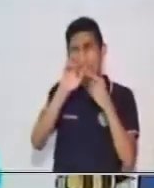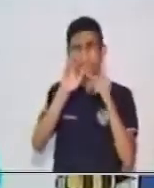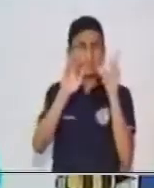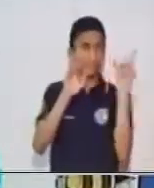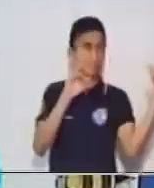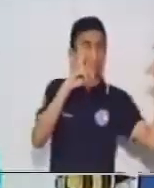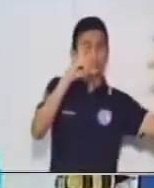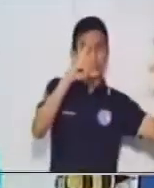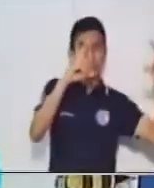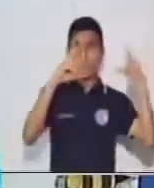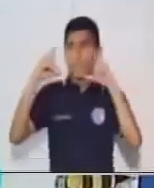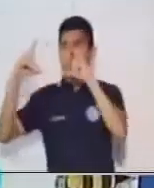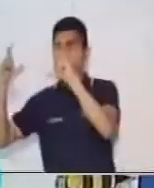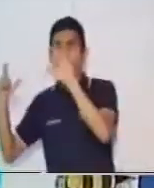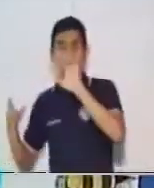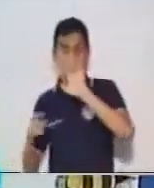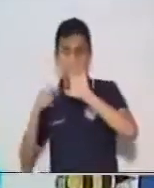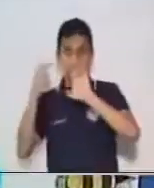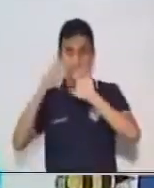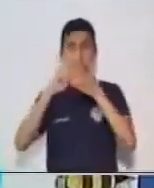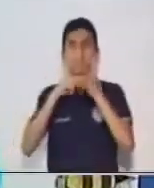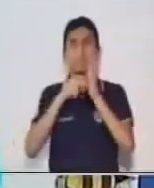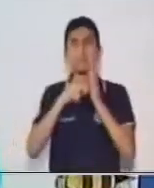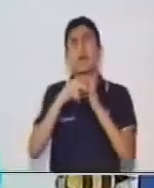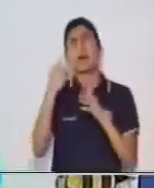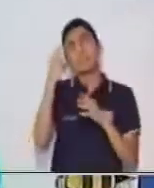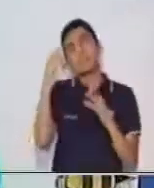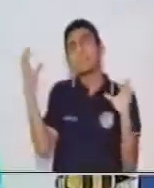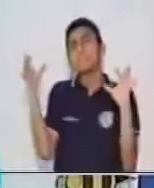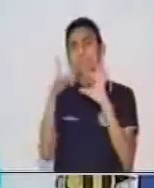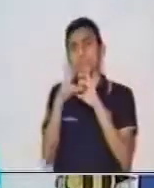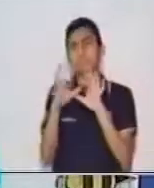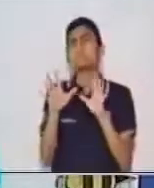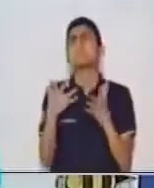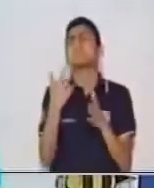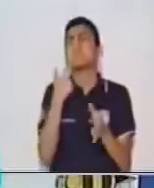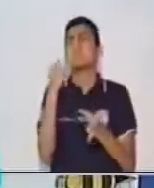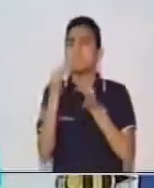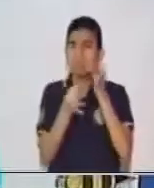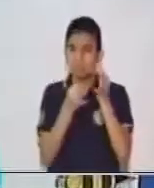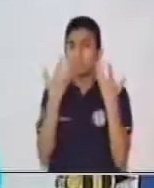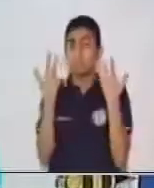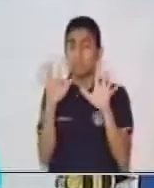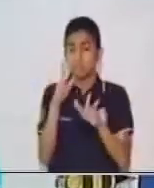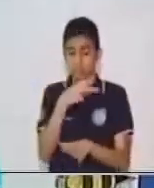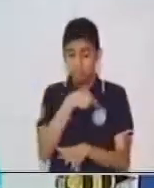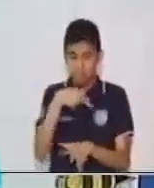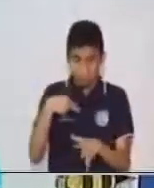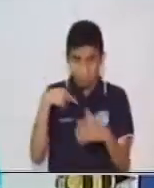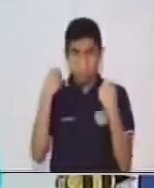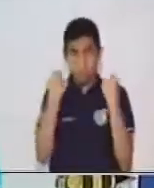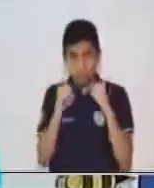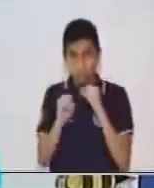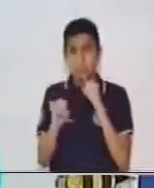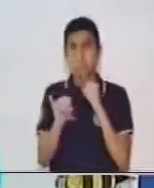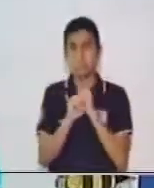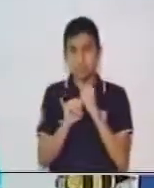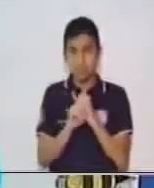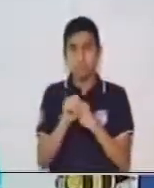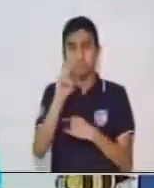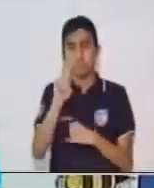para darle fin y decir que lo que nosotros realizamos o lo que nosotros identificamos